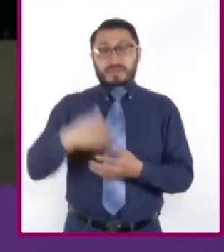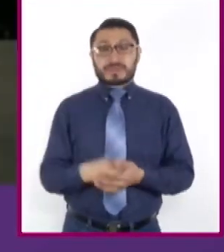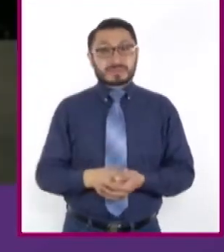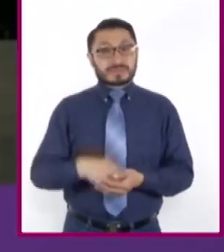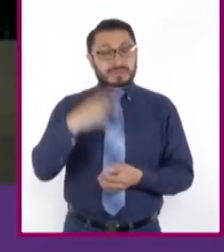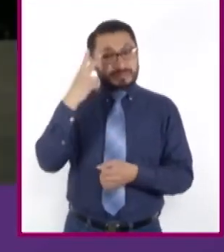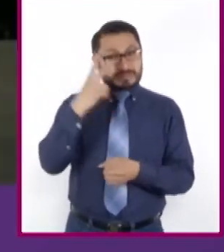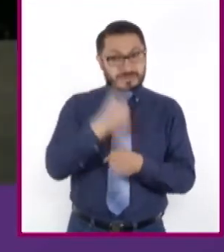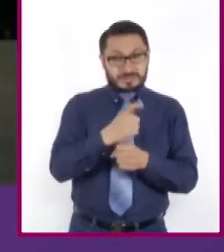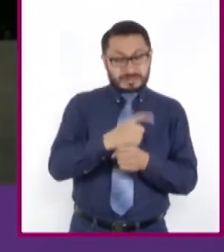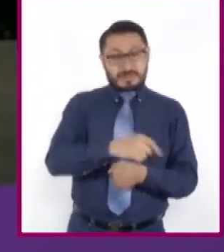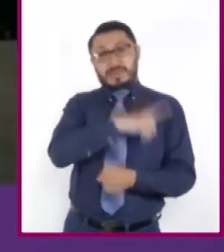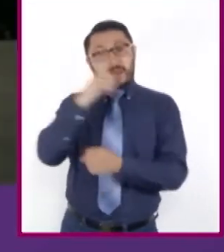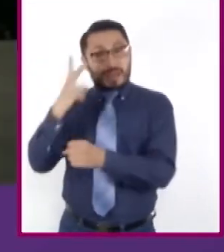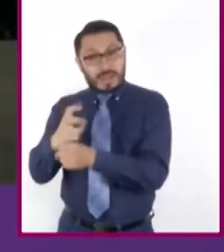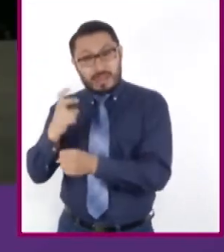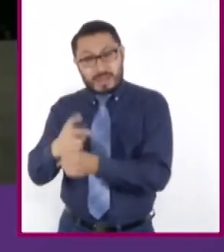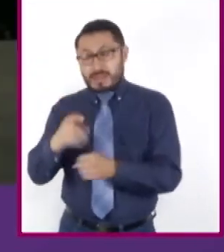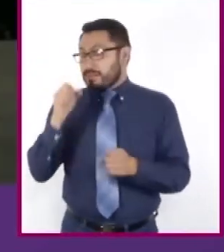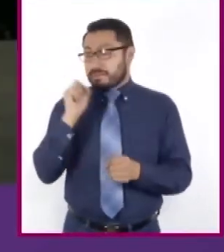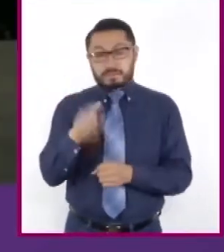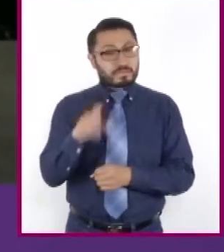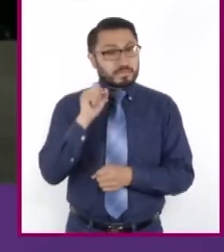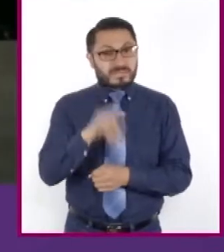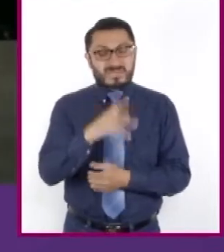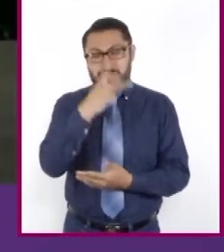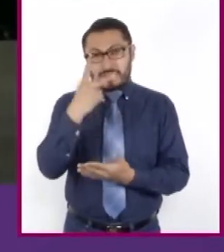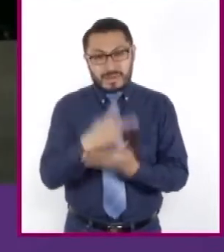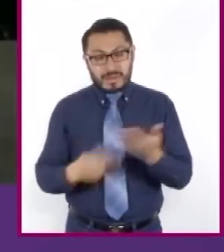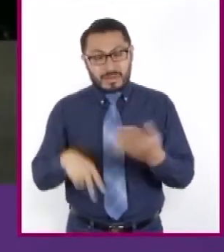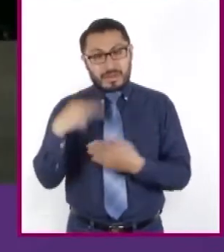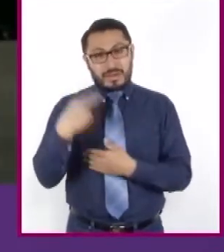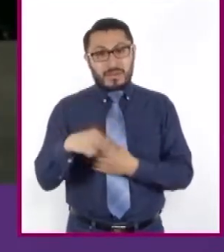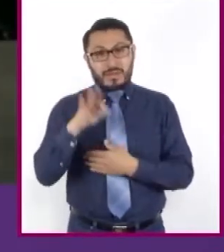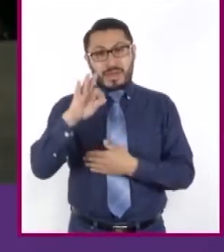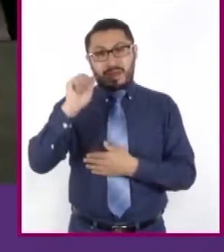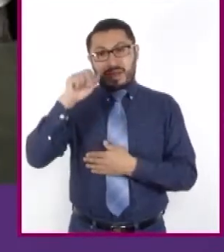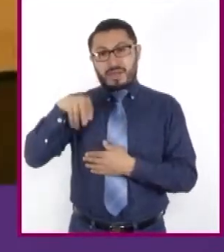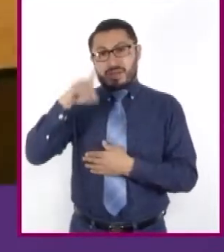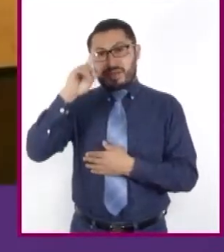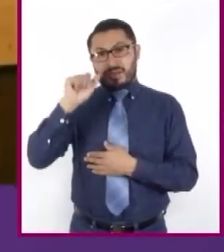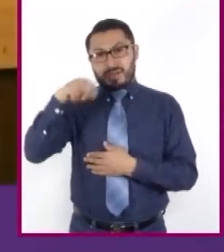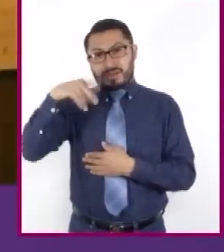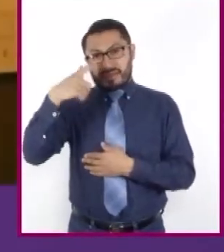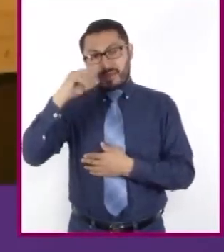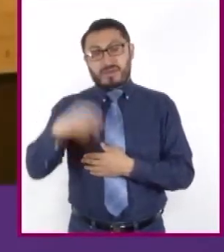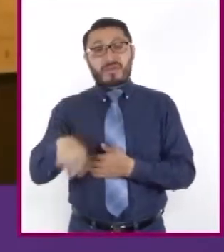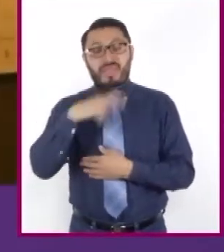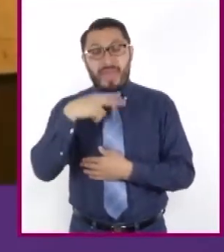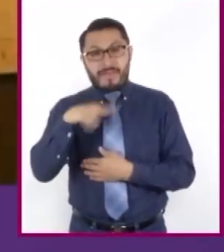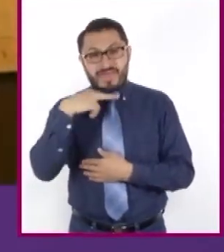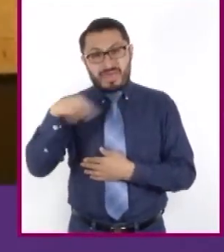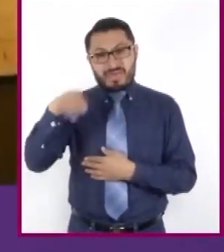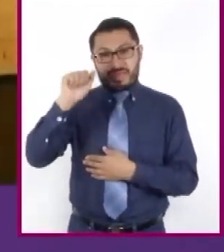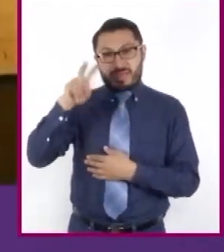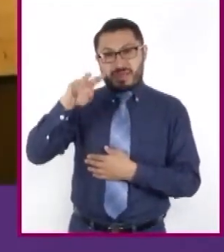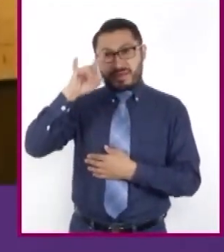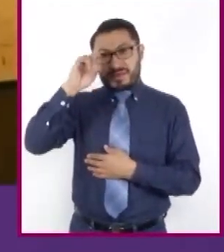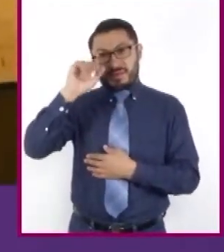matlachines. En la segunda parte es una síntesis, a su vez, también de un programa que se llama Fandango Navideño, en donde le prestamos al público